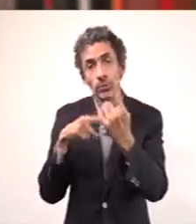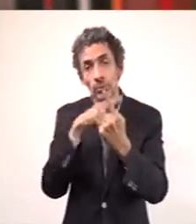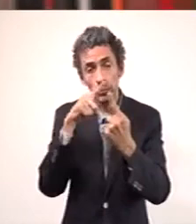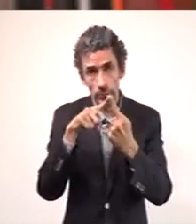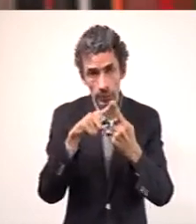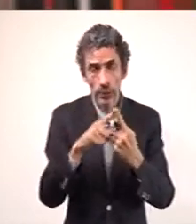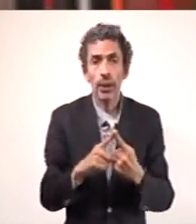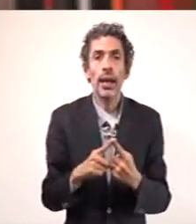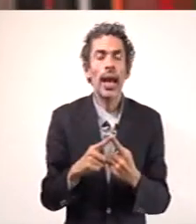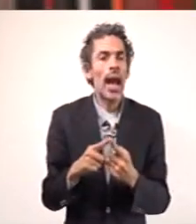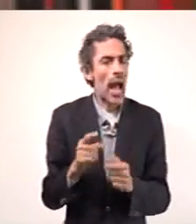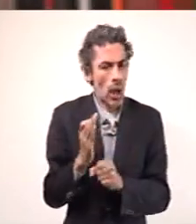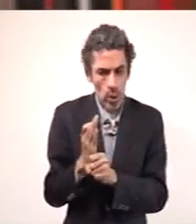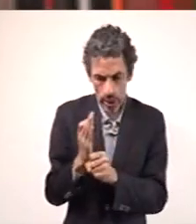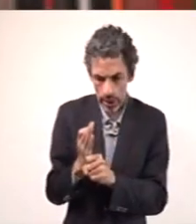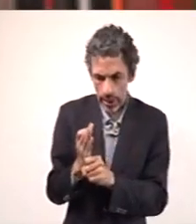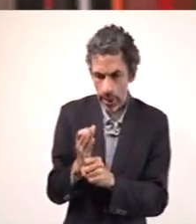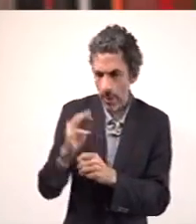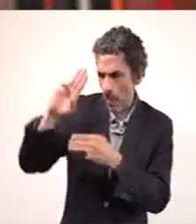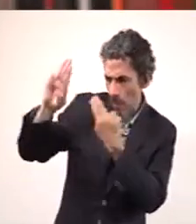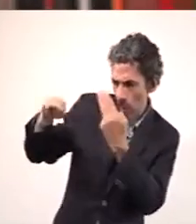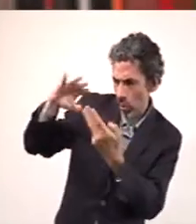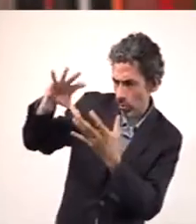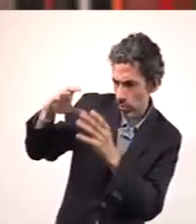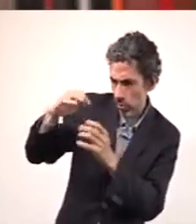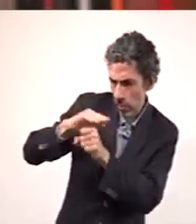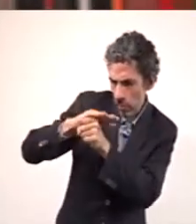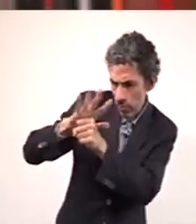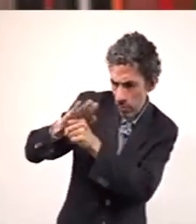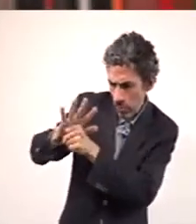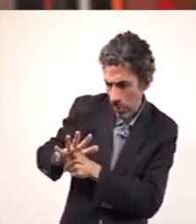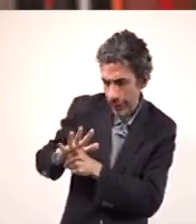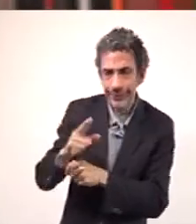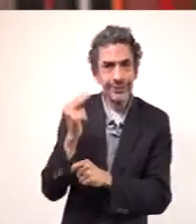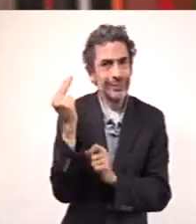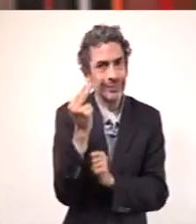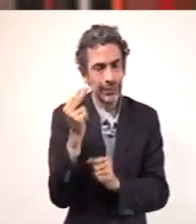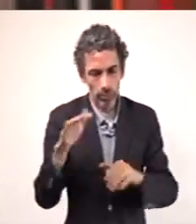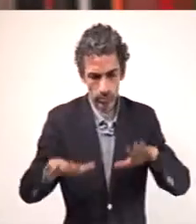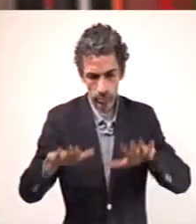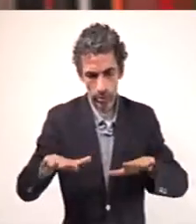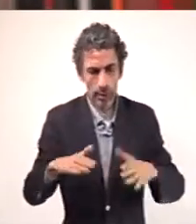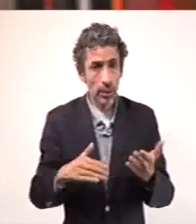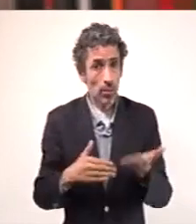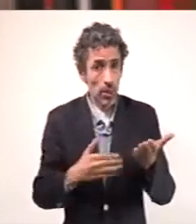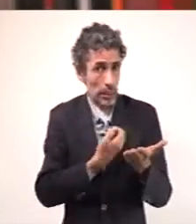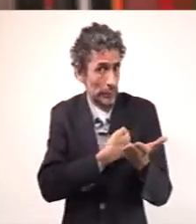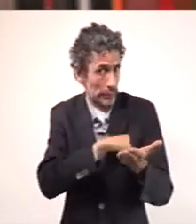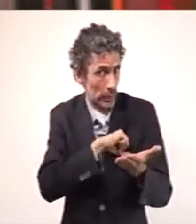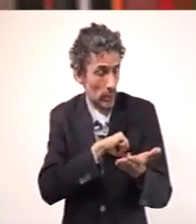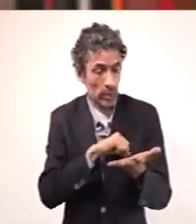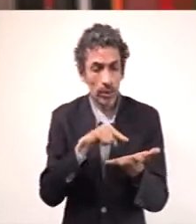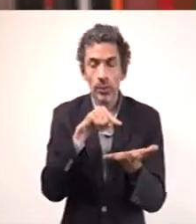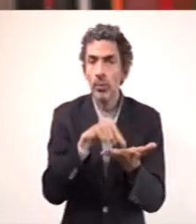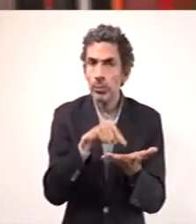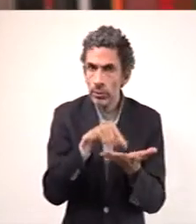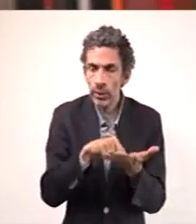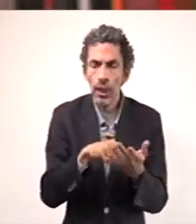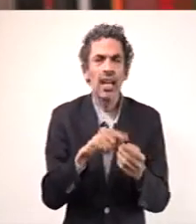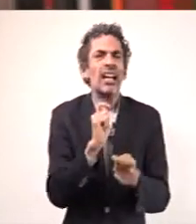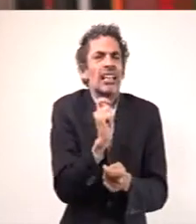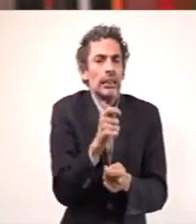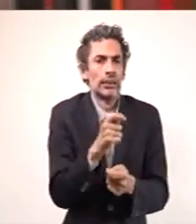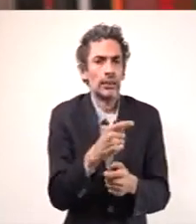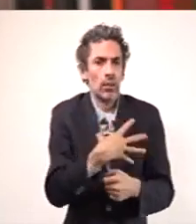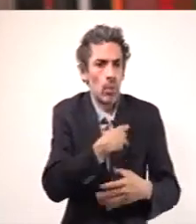primera es que en esta pandemia mundial, todos estamos buscando un balance entre la salud, es decir,